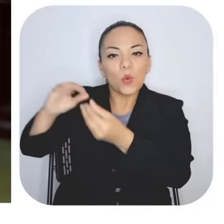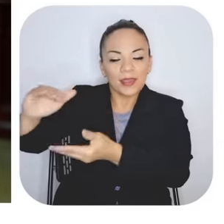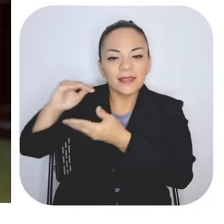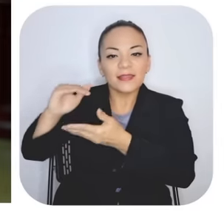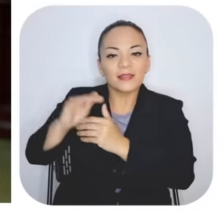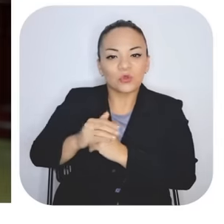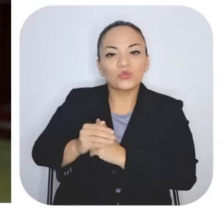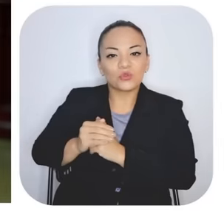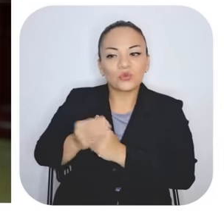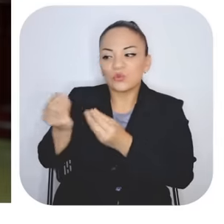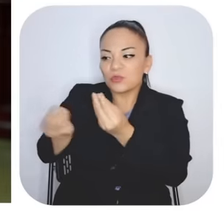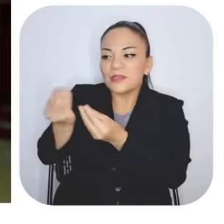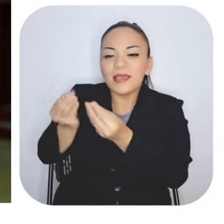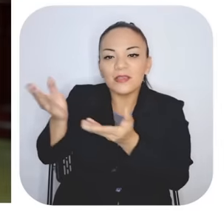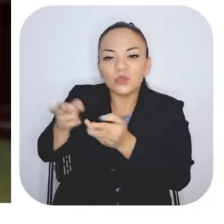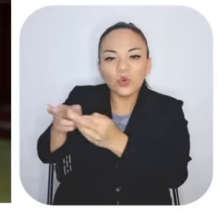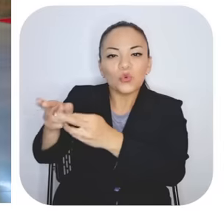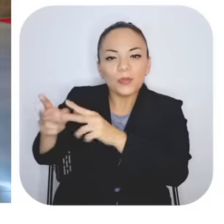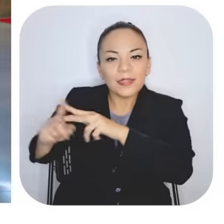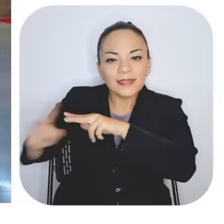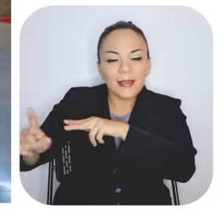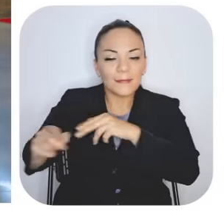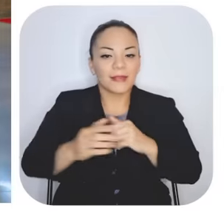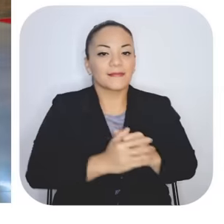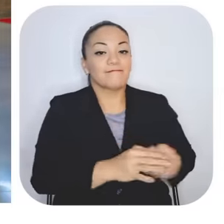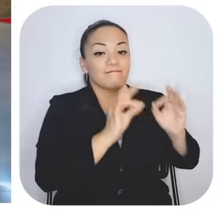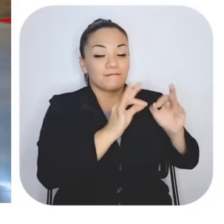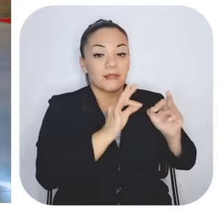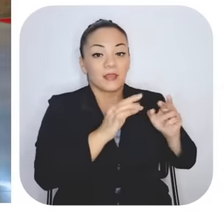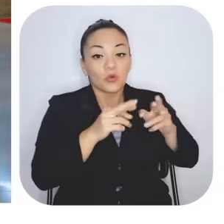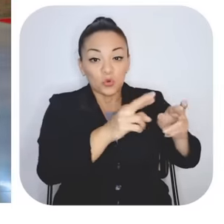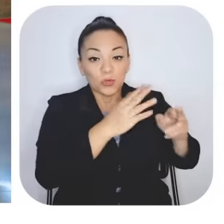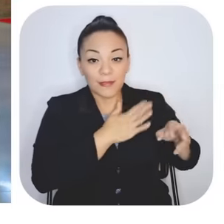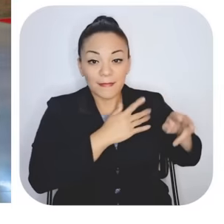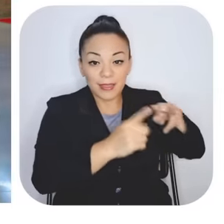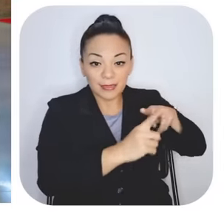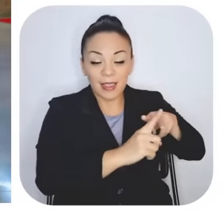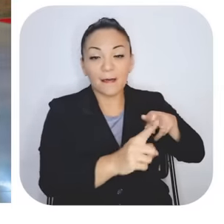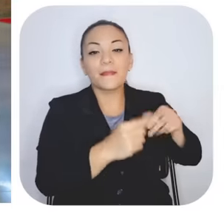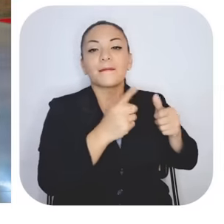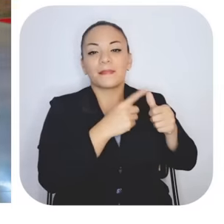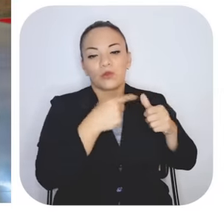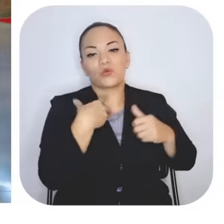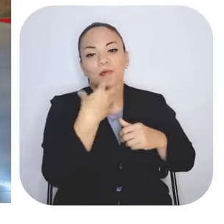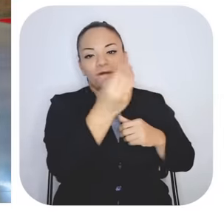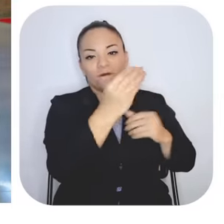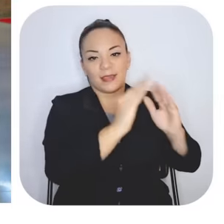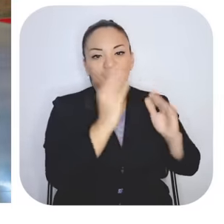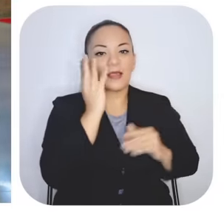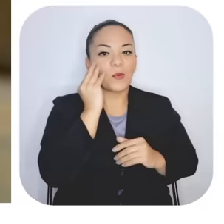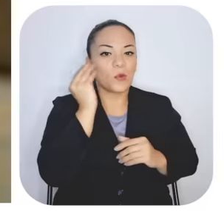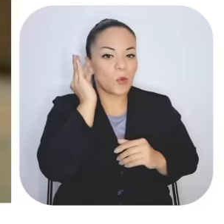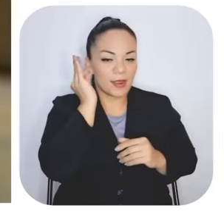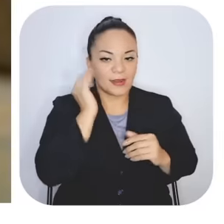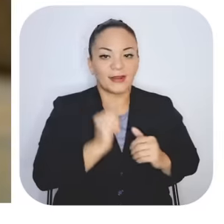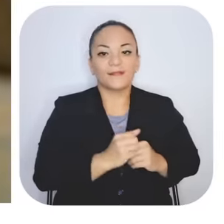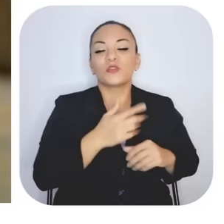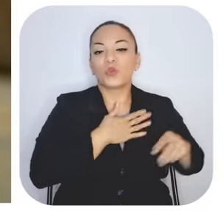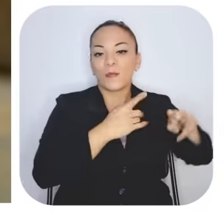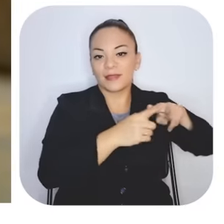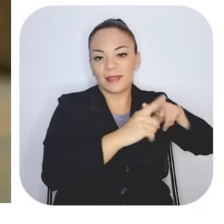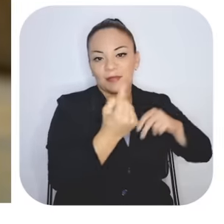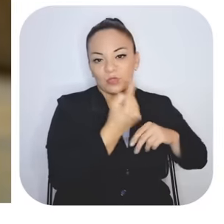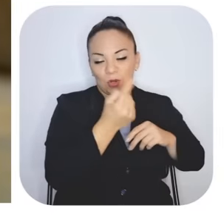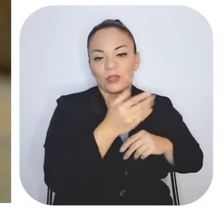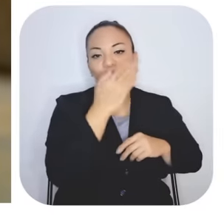fue la ruta de su escape. La ruta de mi escape era que yo me fui para donde mi abuela porque me escapé